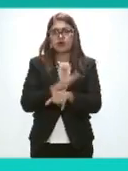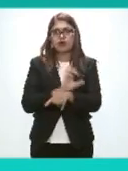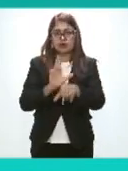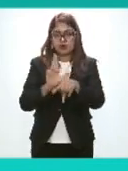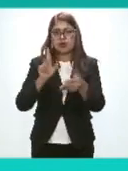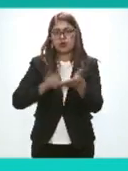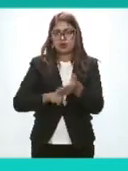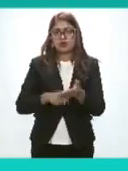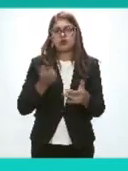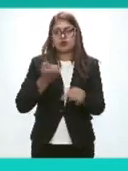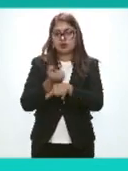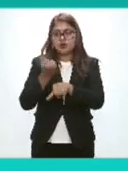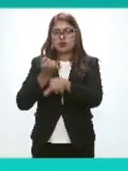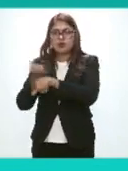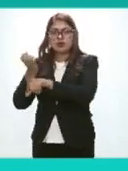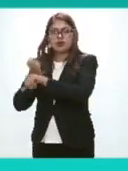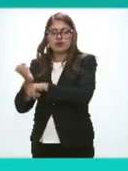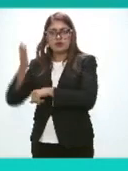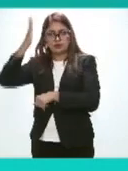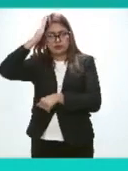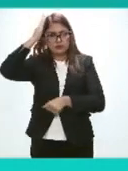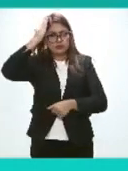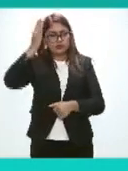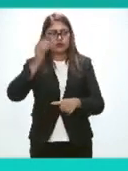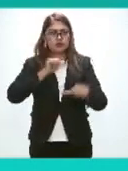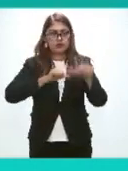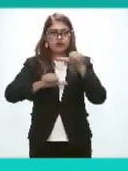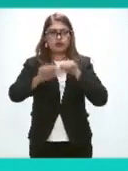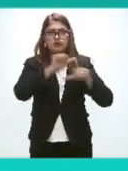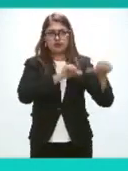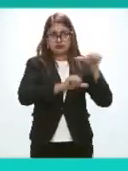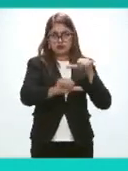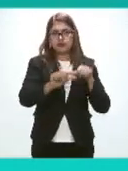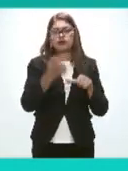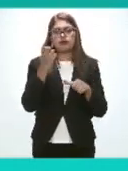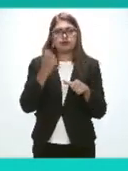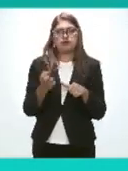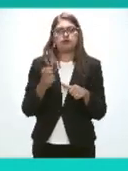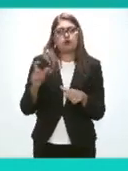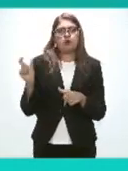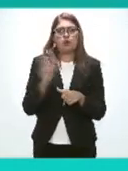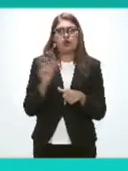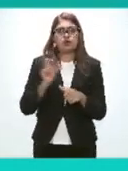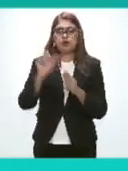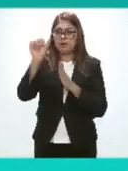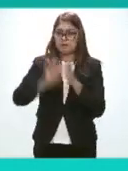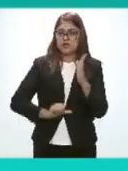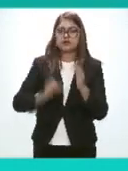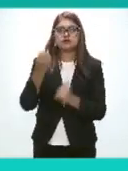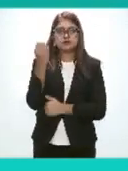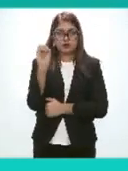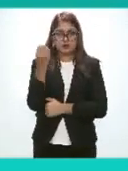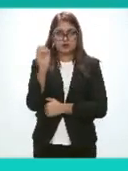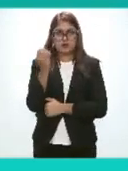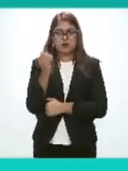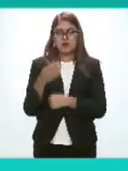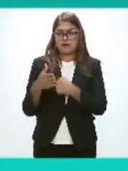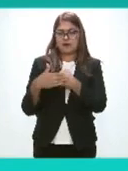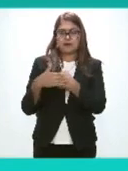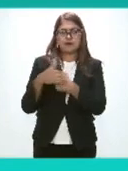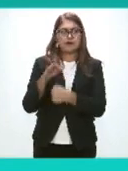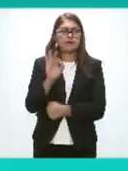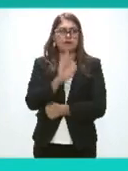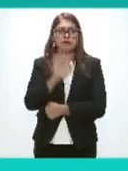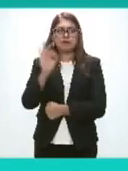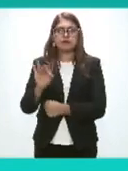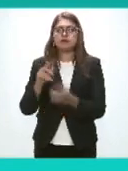garantes De las entidades federativas Misma que se llevará a cabo En el mes de octubre En fecha próxima